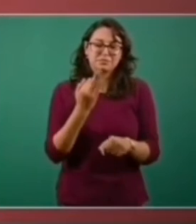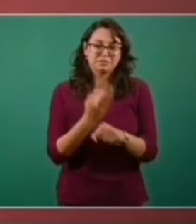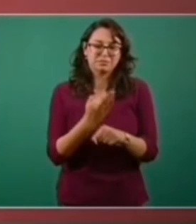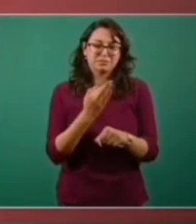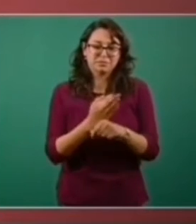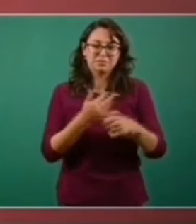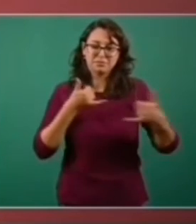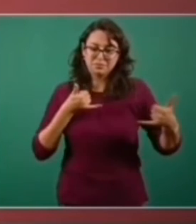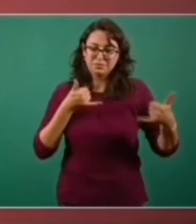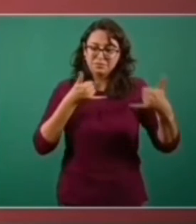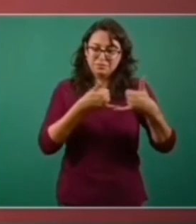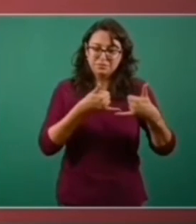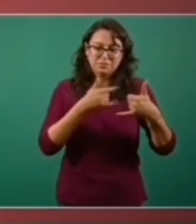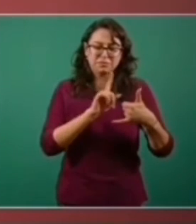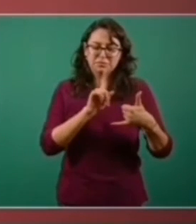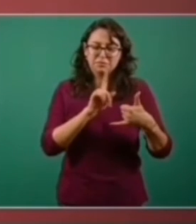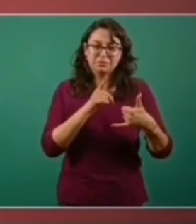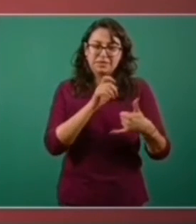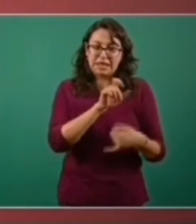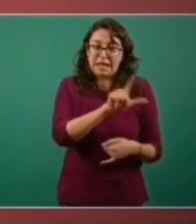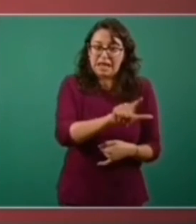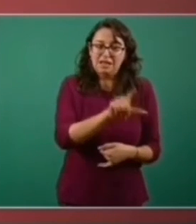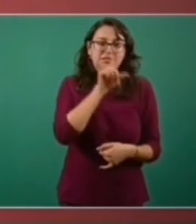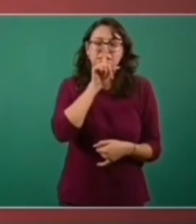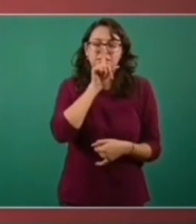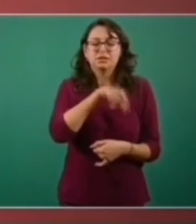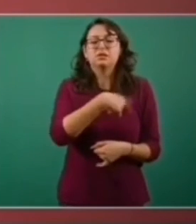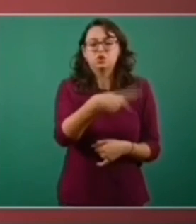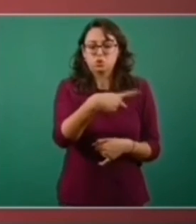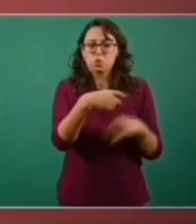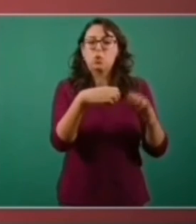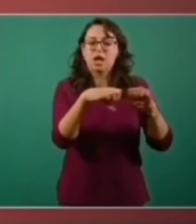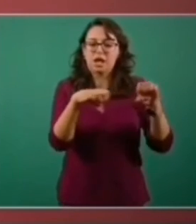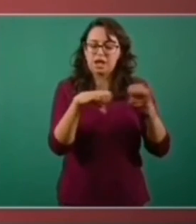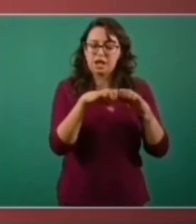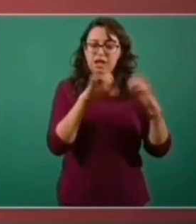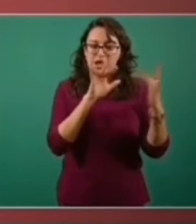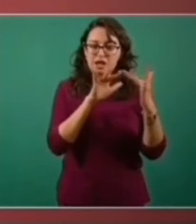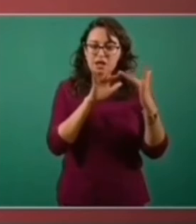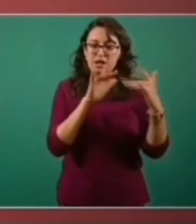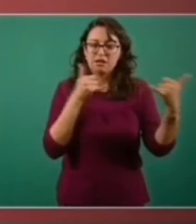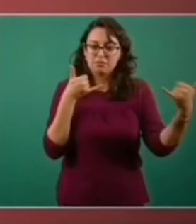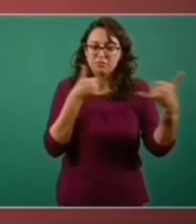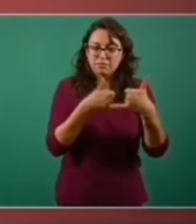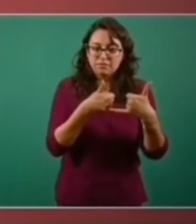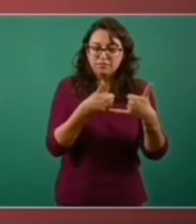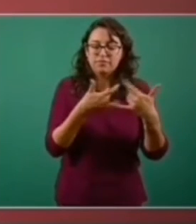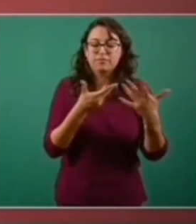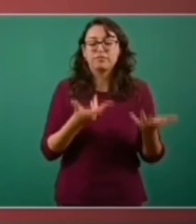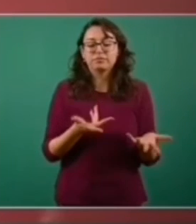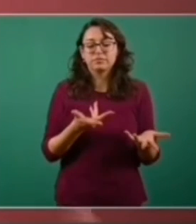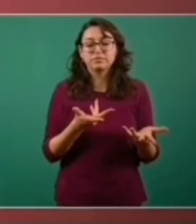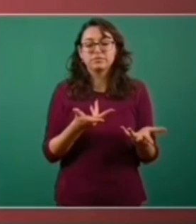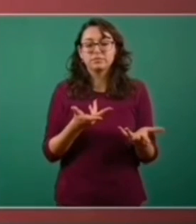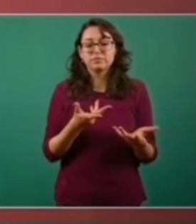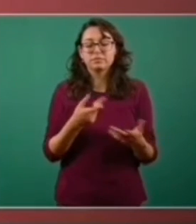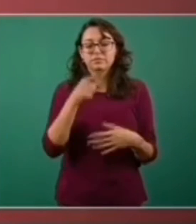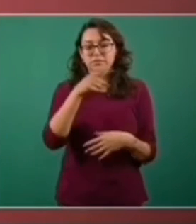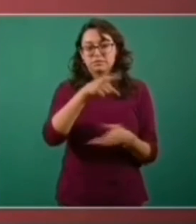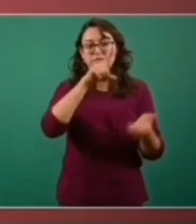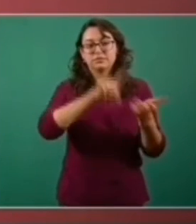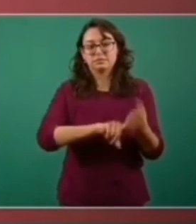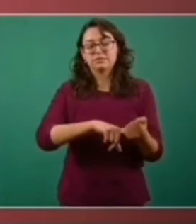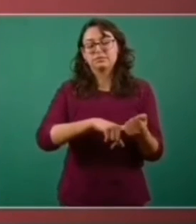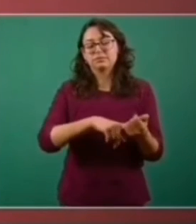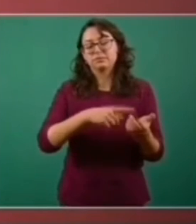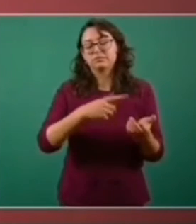él, por teléfono, pero sí con el equipo cercano que está trabajando en la oficina cercana a su domicilio, dentro del